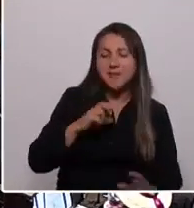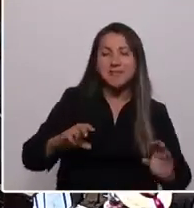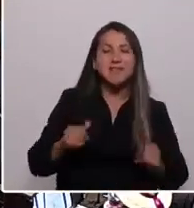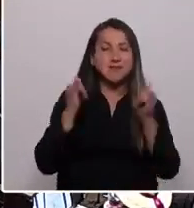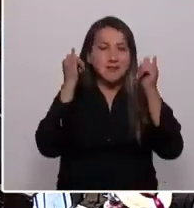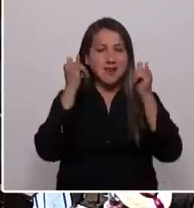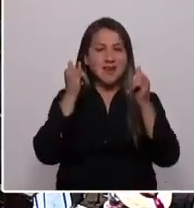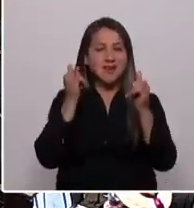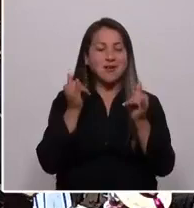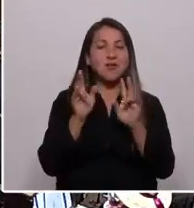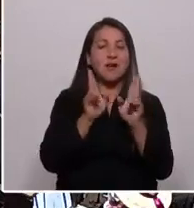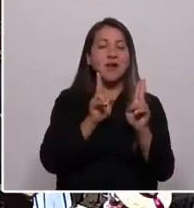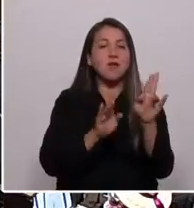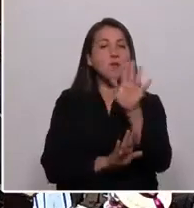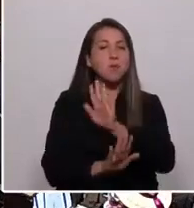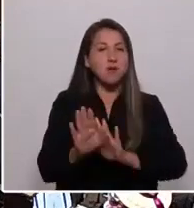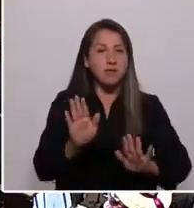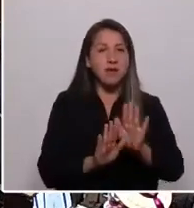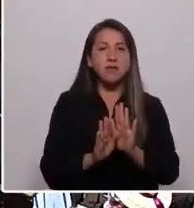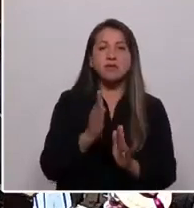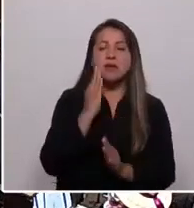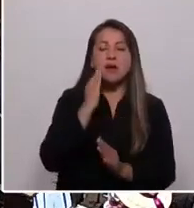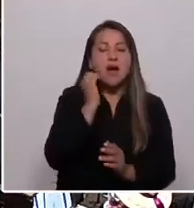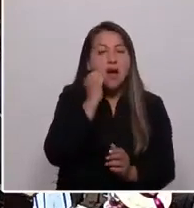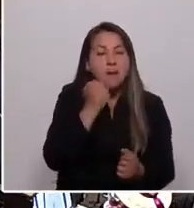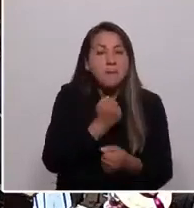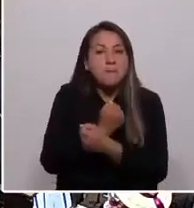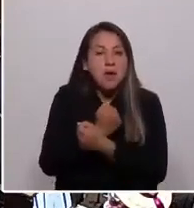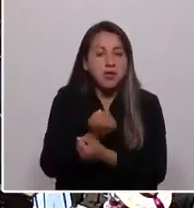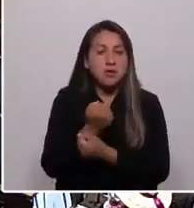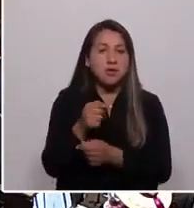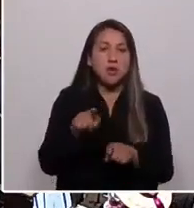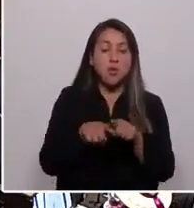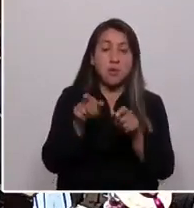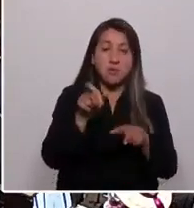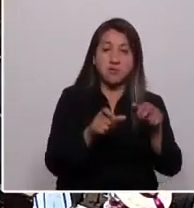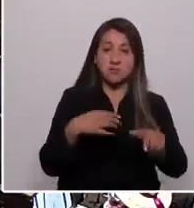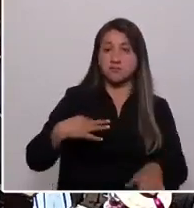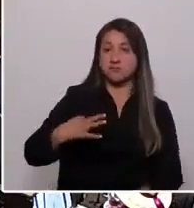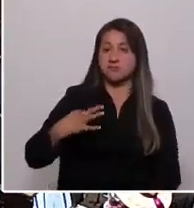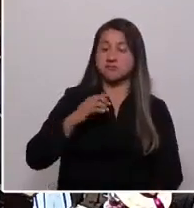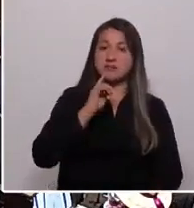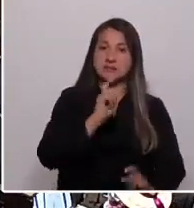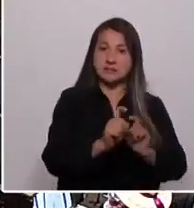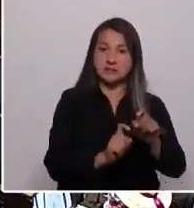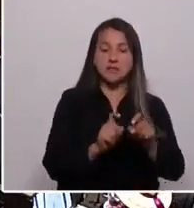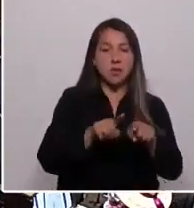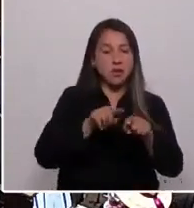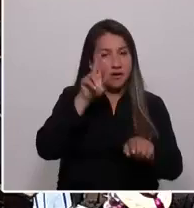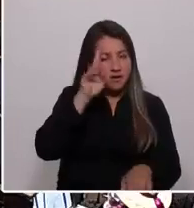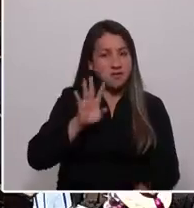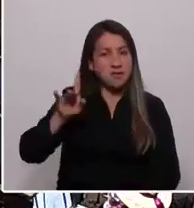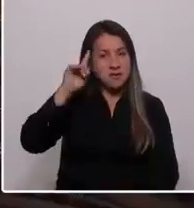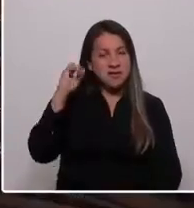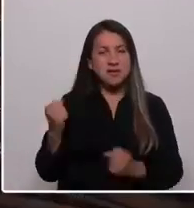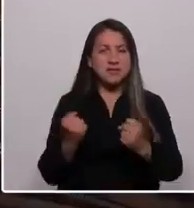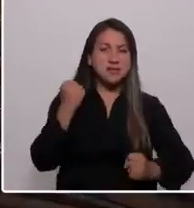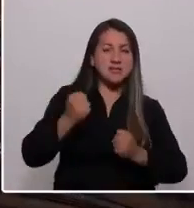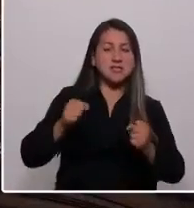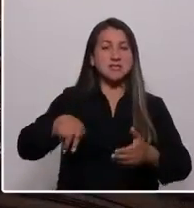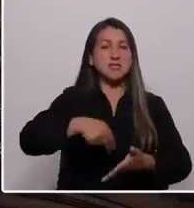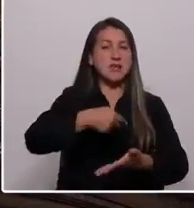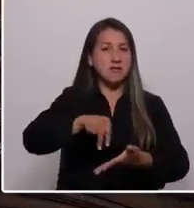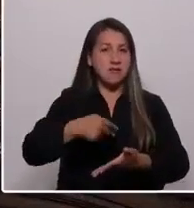que sean cuidados, que sean amados, que sean ciudadanos críticos, reflexivos, que se baile, que se toque música,